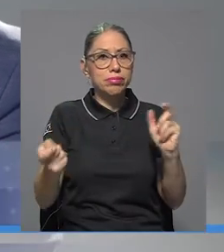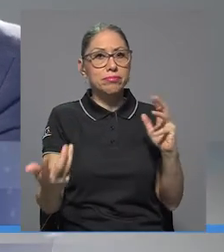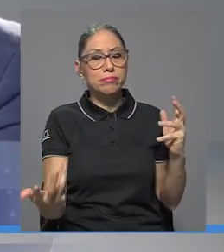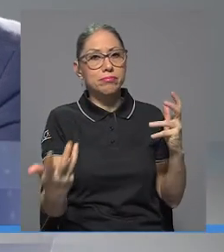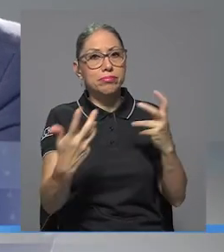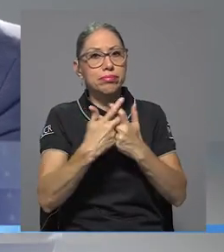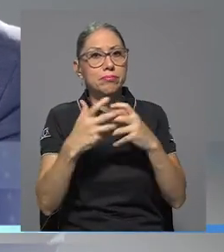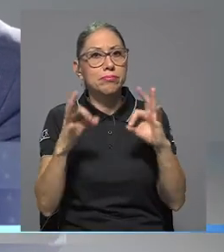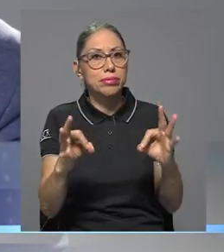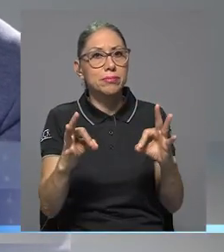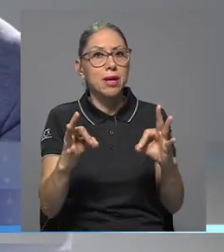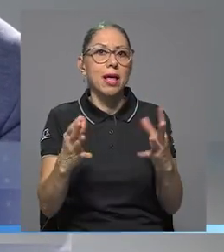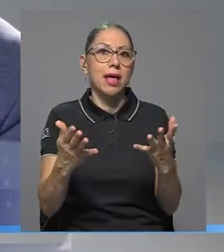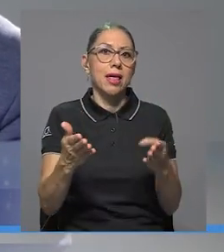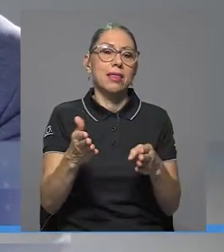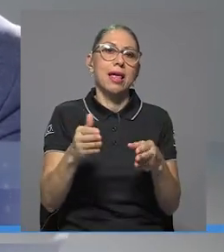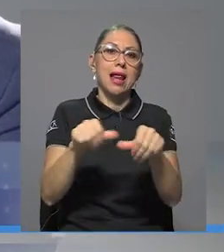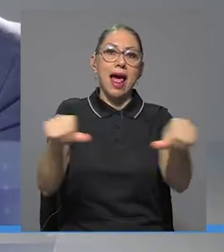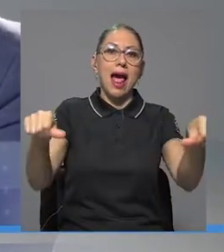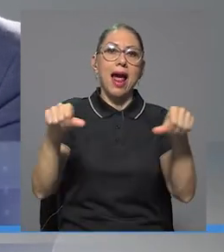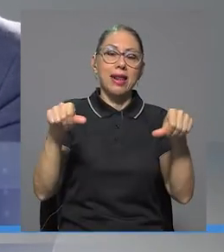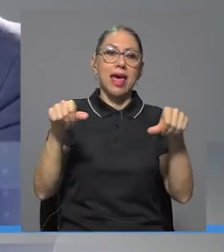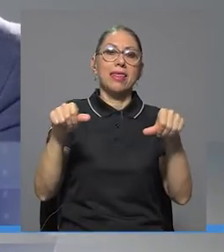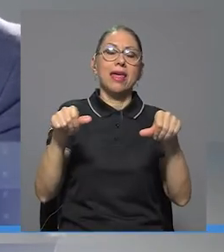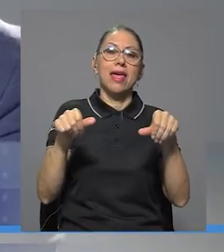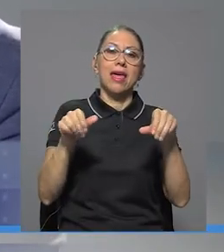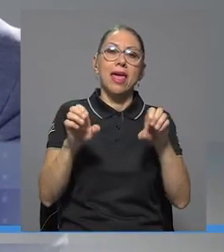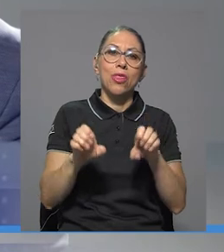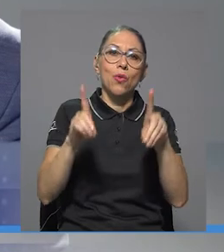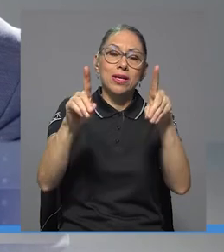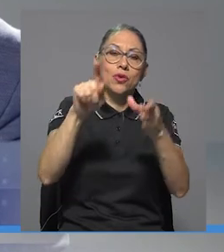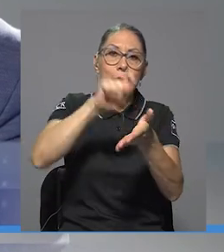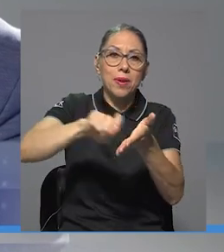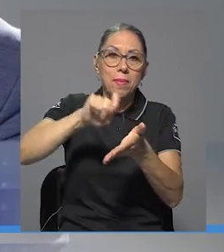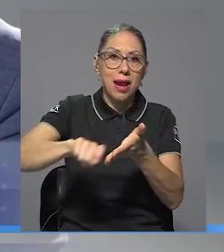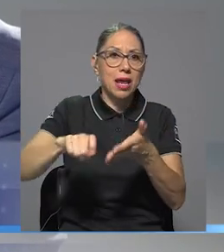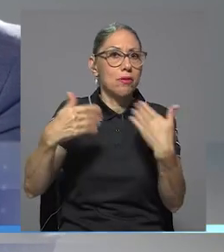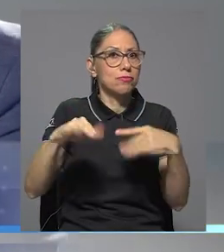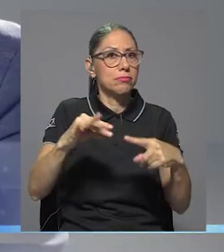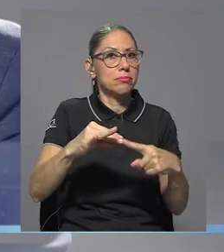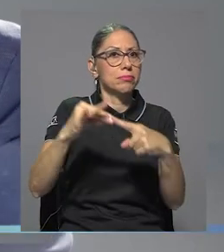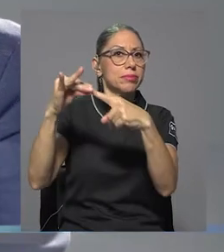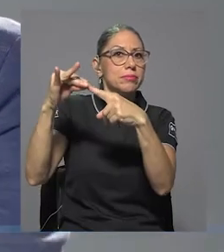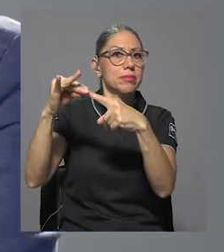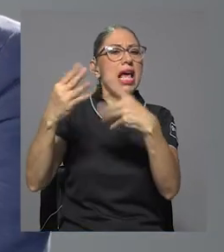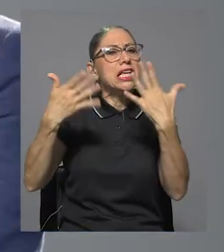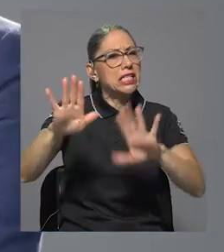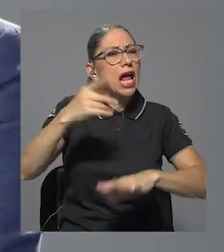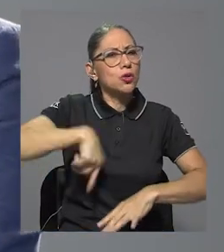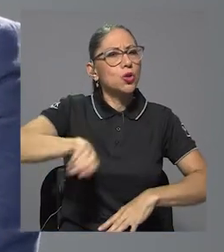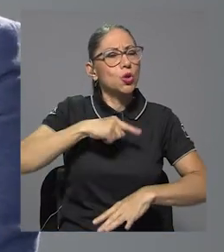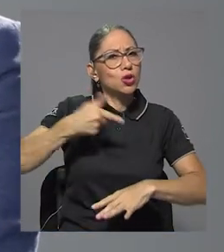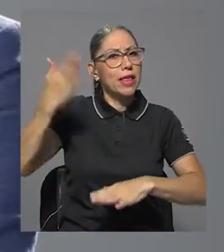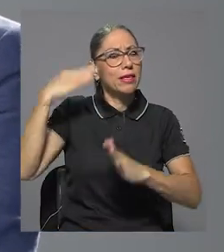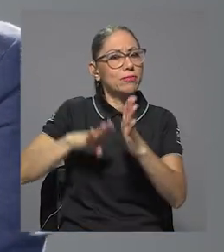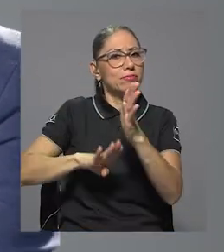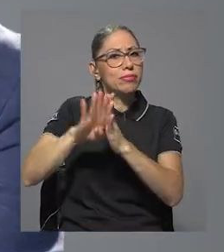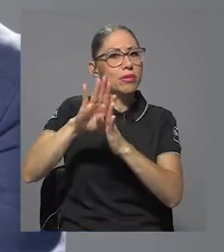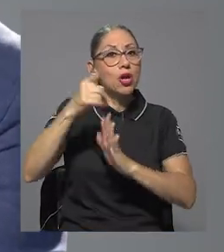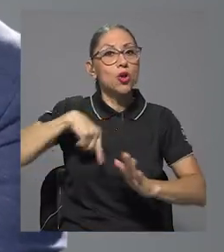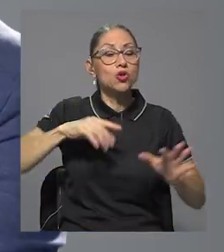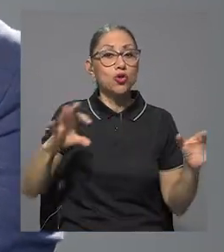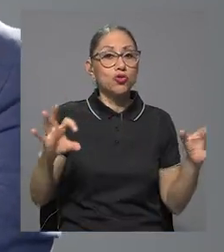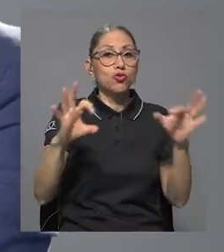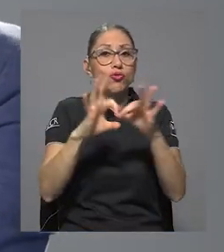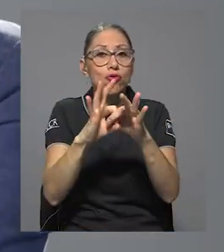primaria, muy especializado. Creo que ya habíamos dado pasos importantes porque tenemos una fuerte relación con el programa de